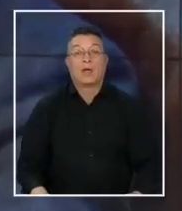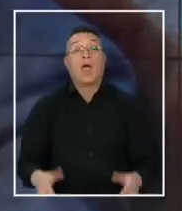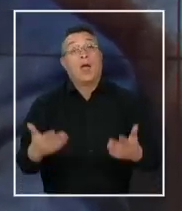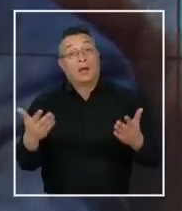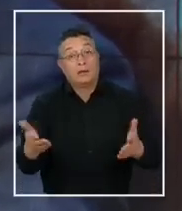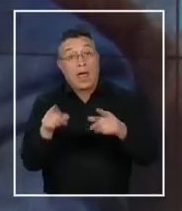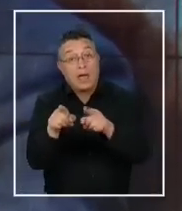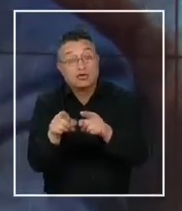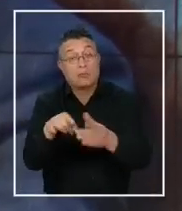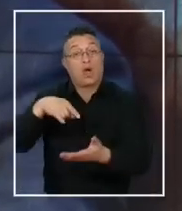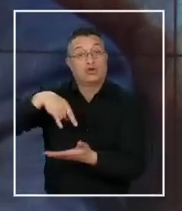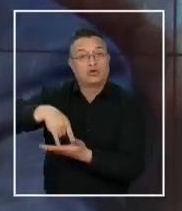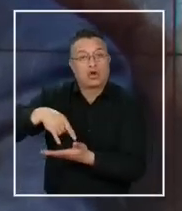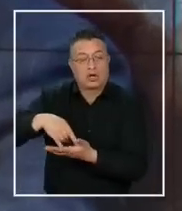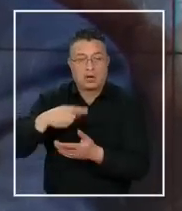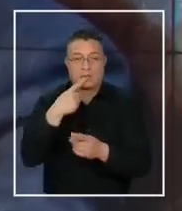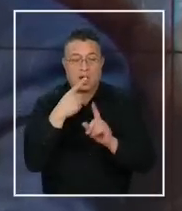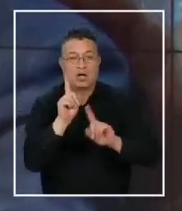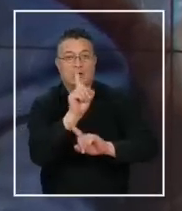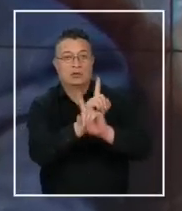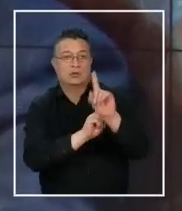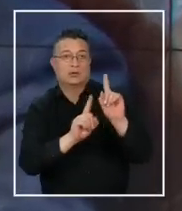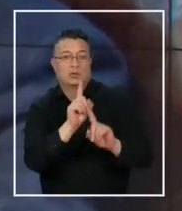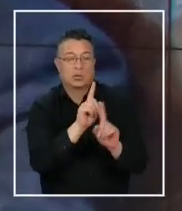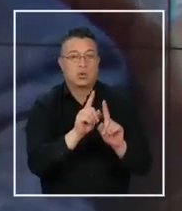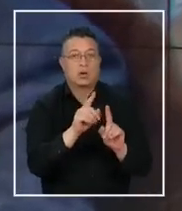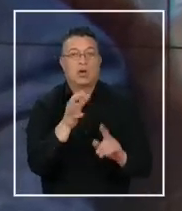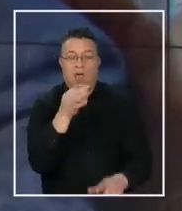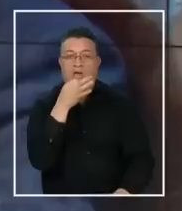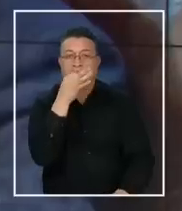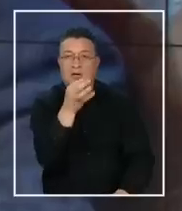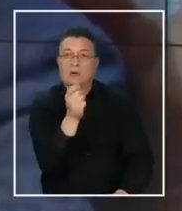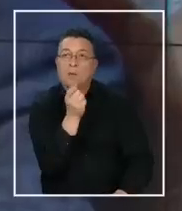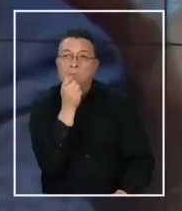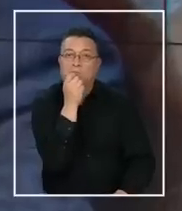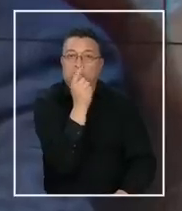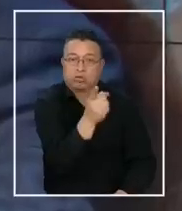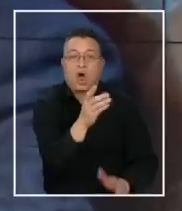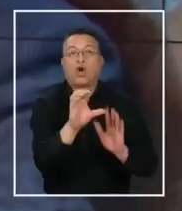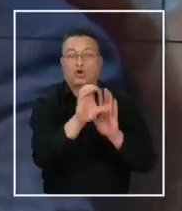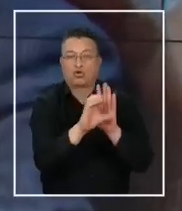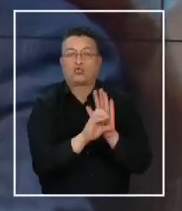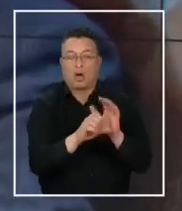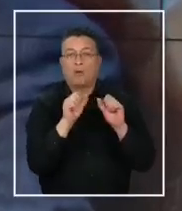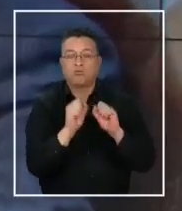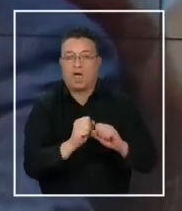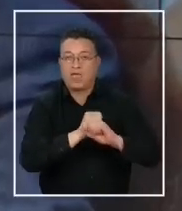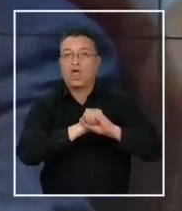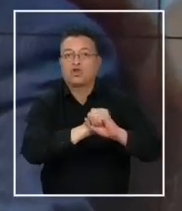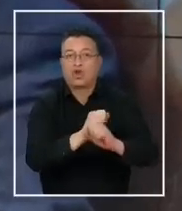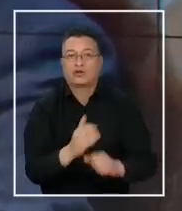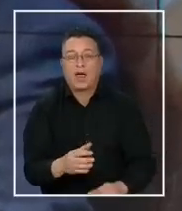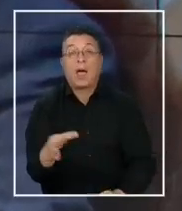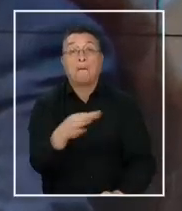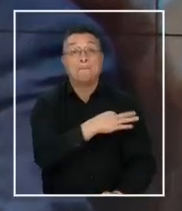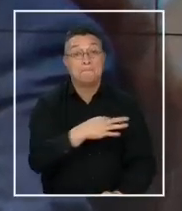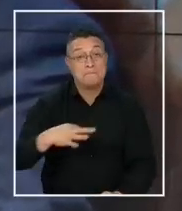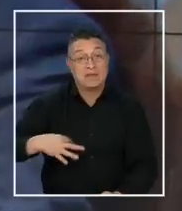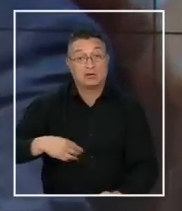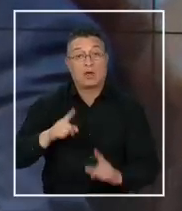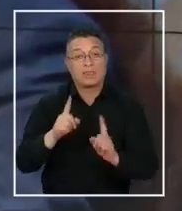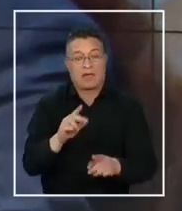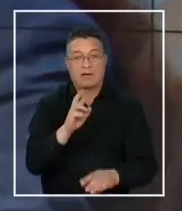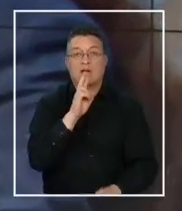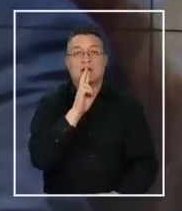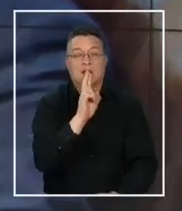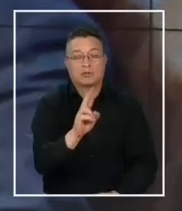a esto, en el Congreso reaccionaron y anunciaron una interpelación, incluso una acusación constitucional en su contra. El ministro deberá responder